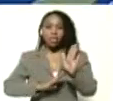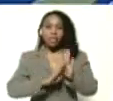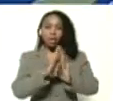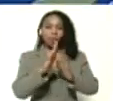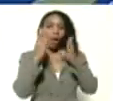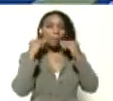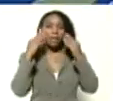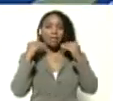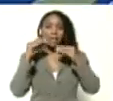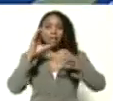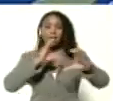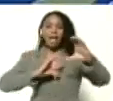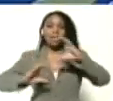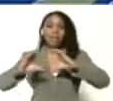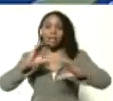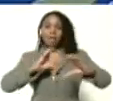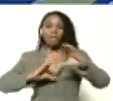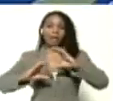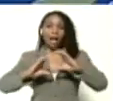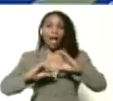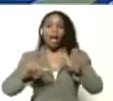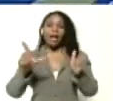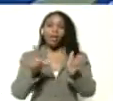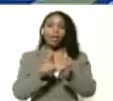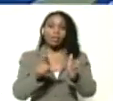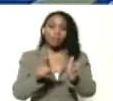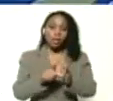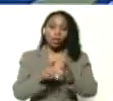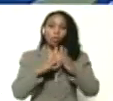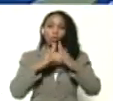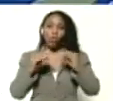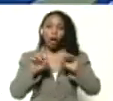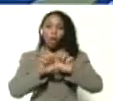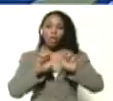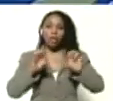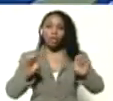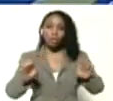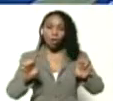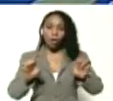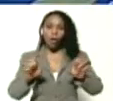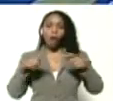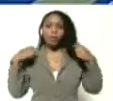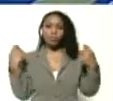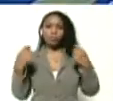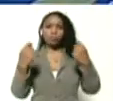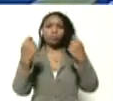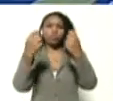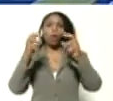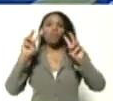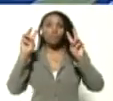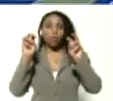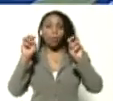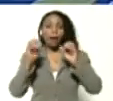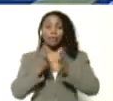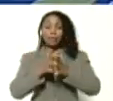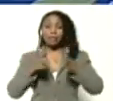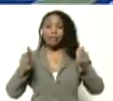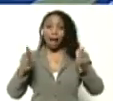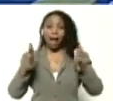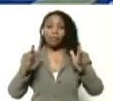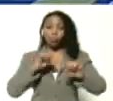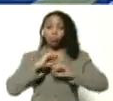las experiencias científicas en los liceos y en toda la educación con innovaciones un gran movimiento de